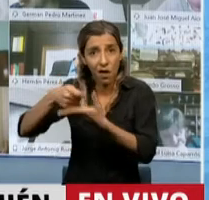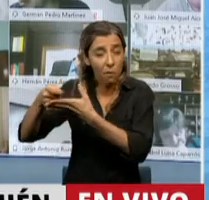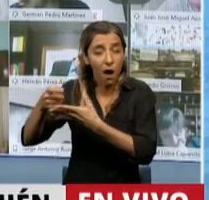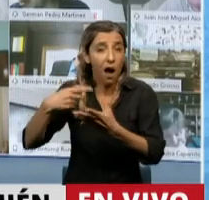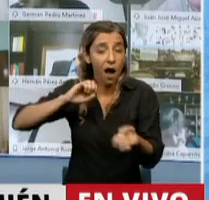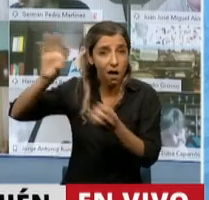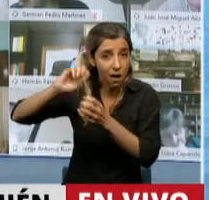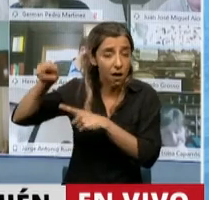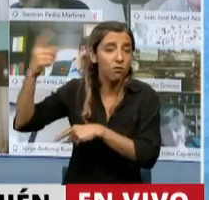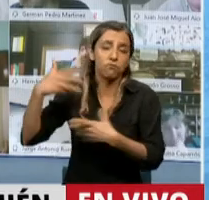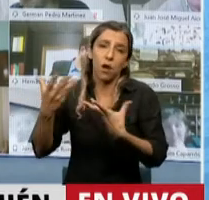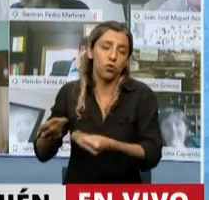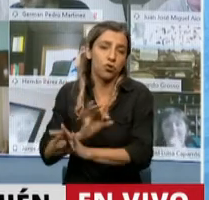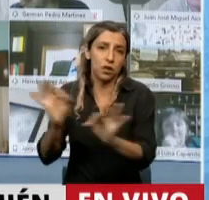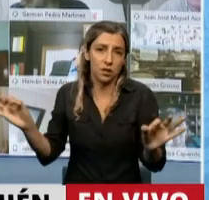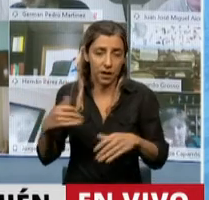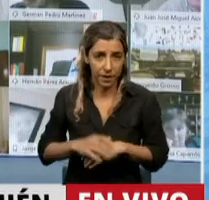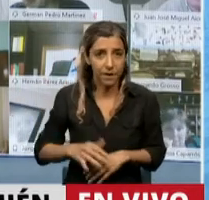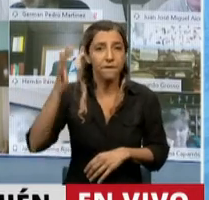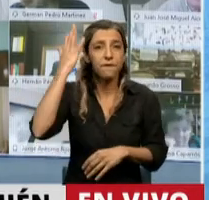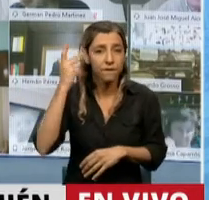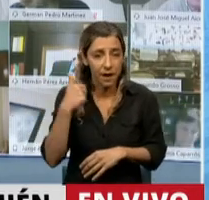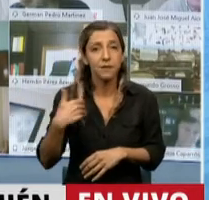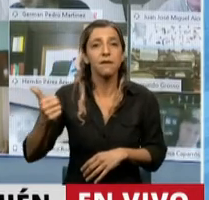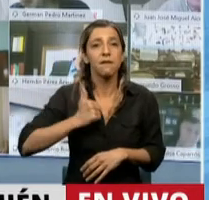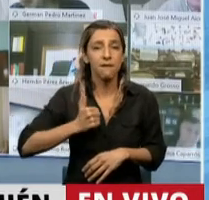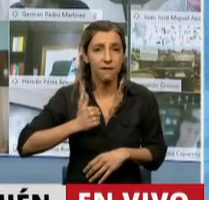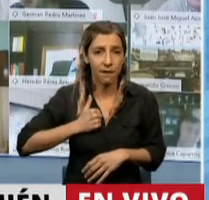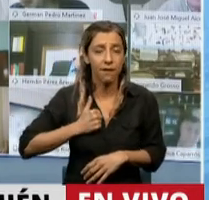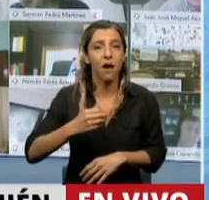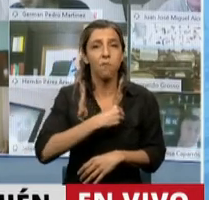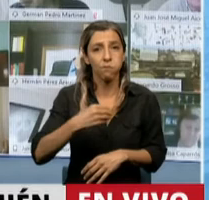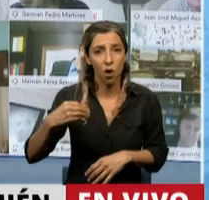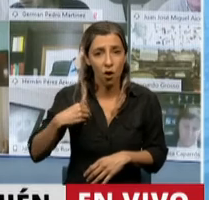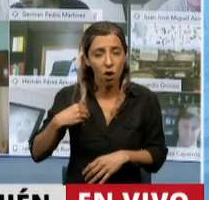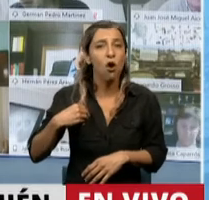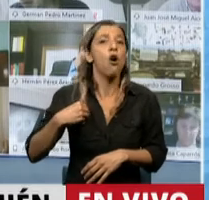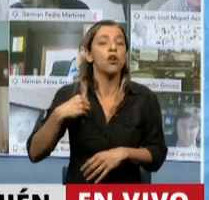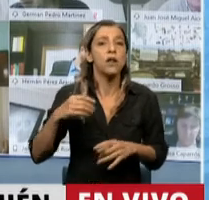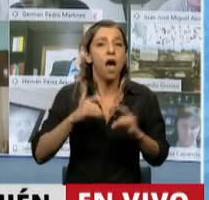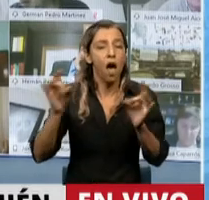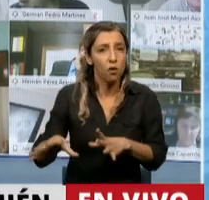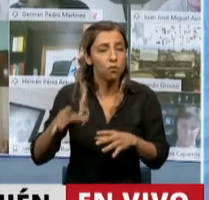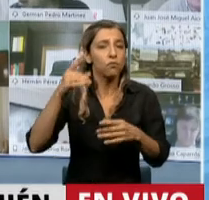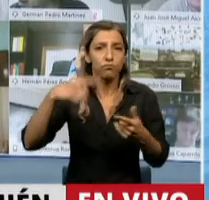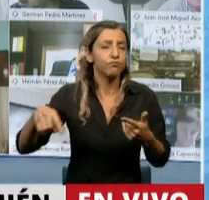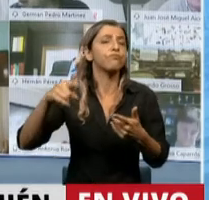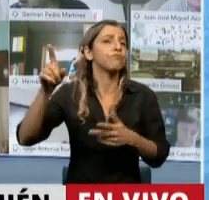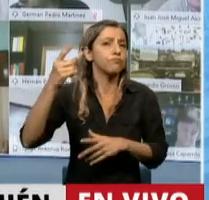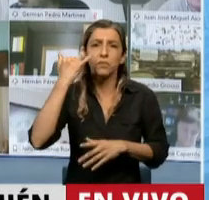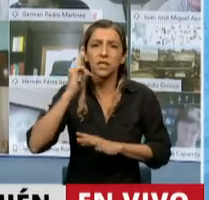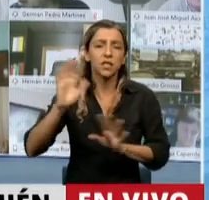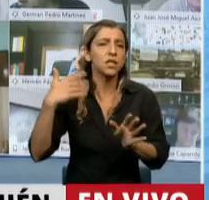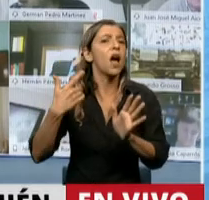Francia, Canadá, Dinamarca, Polonia y Austria, entre otros países, han sancionado normas con el mismo espíritu.